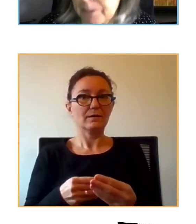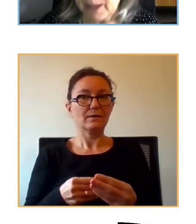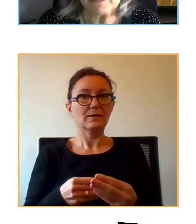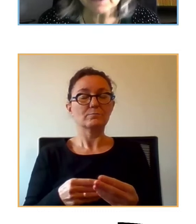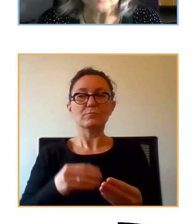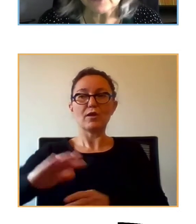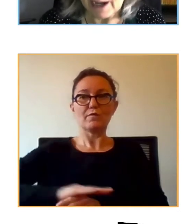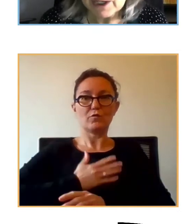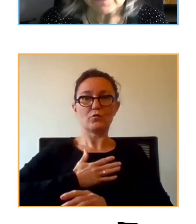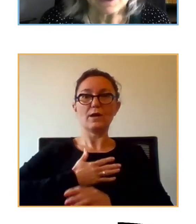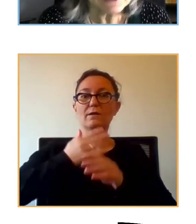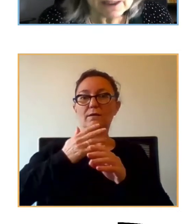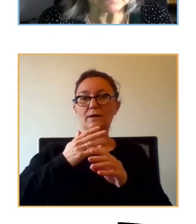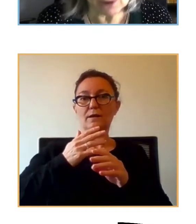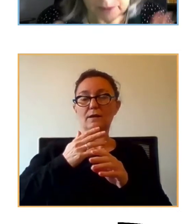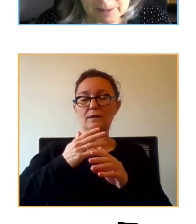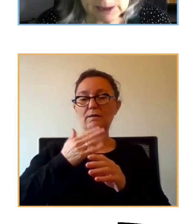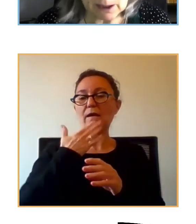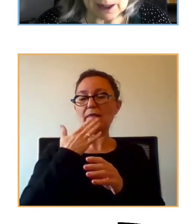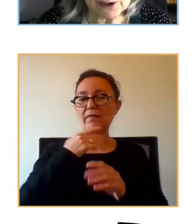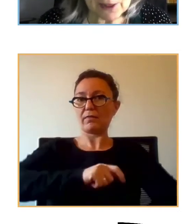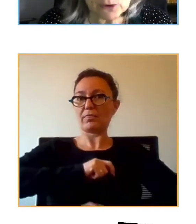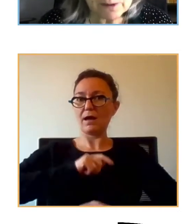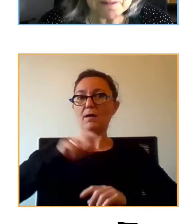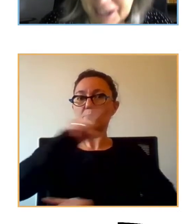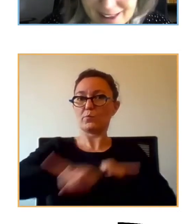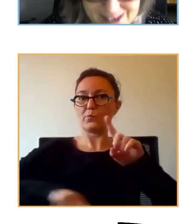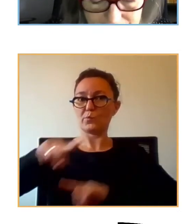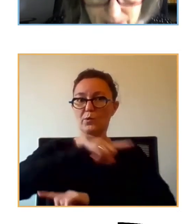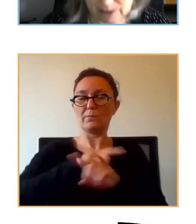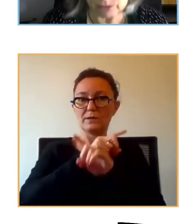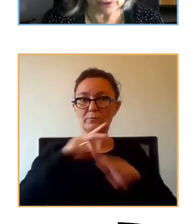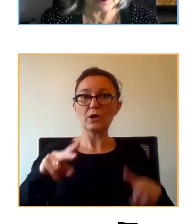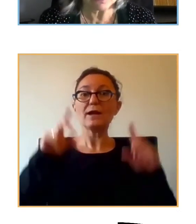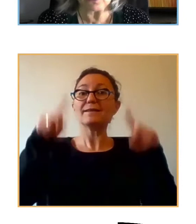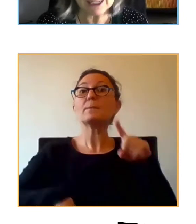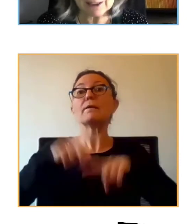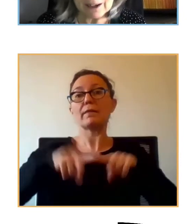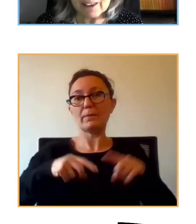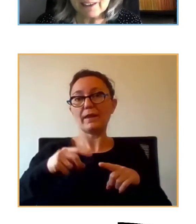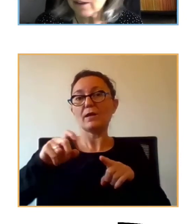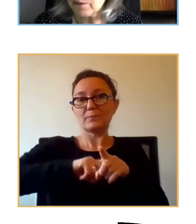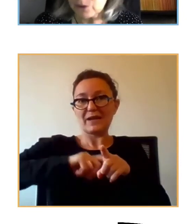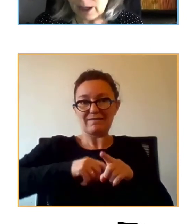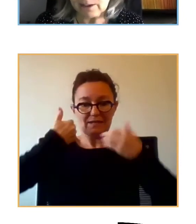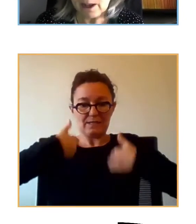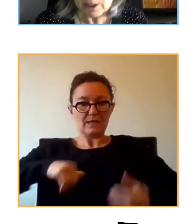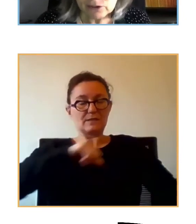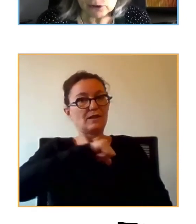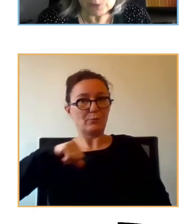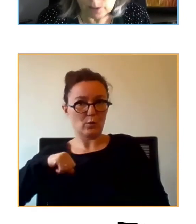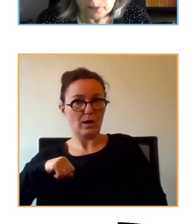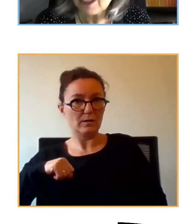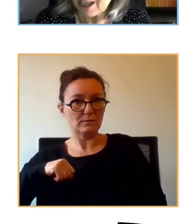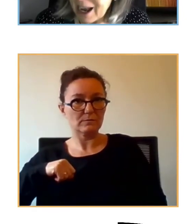esta etapa altamente vulnerable y obviamente relacionado con manera de ser de cada uno con características individuales